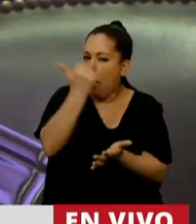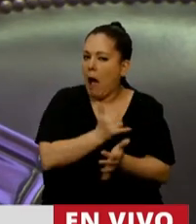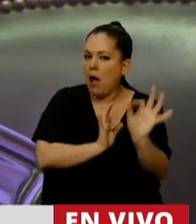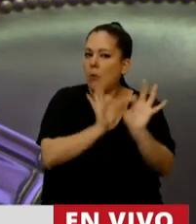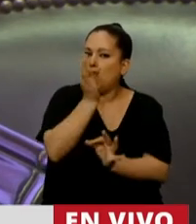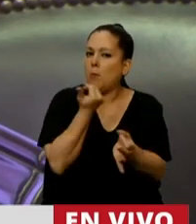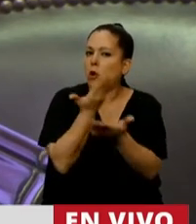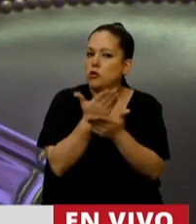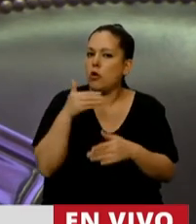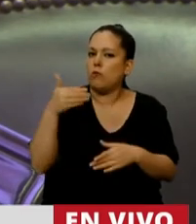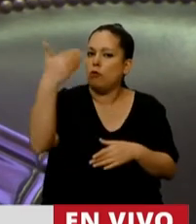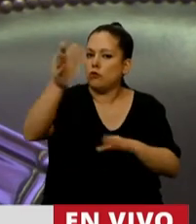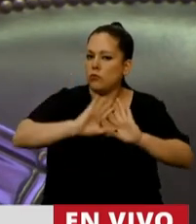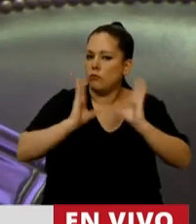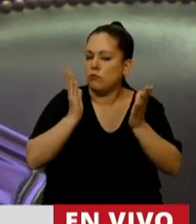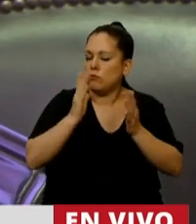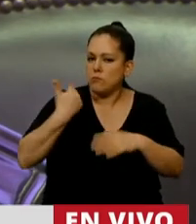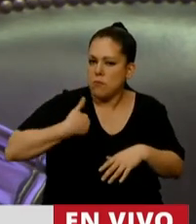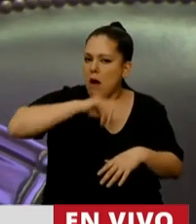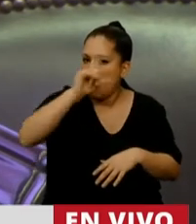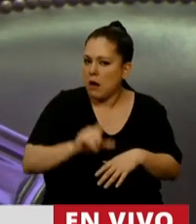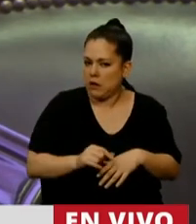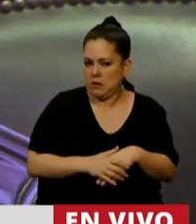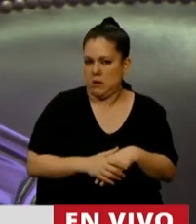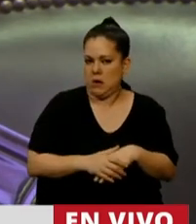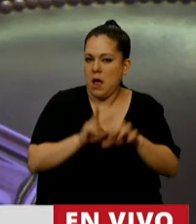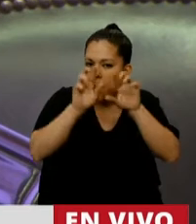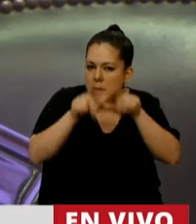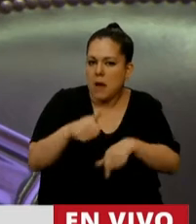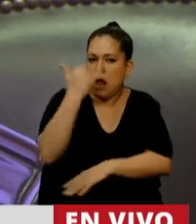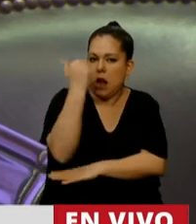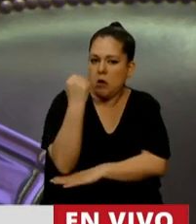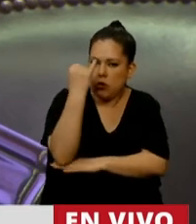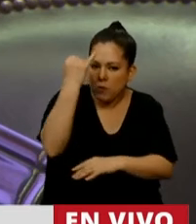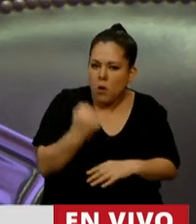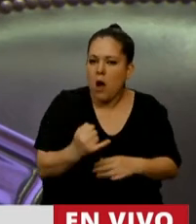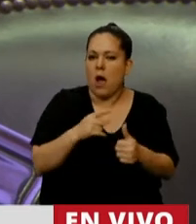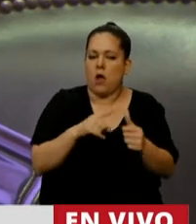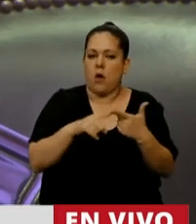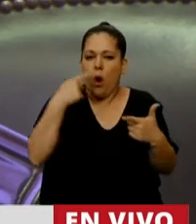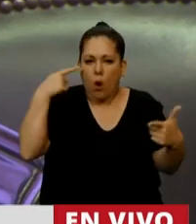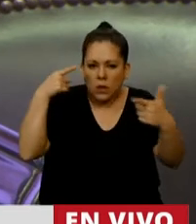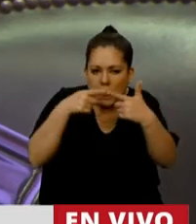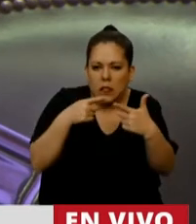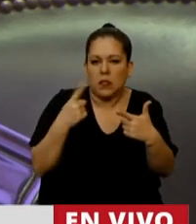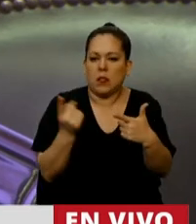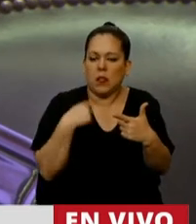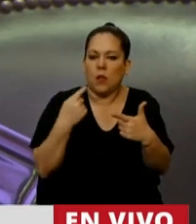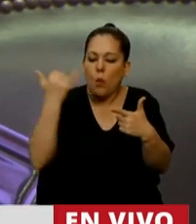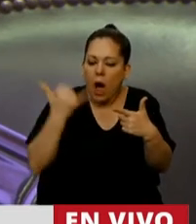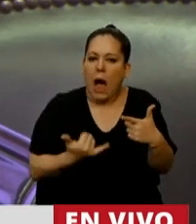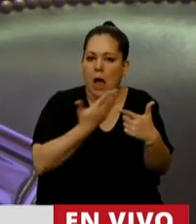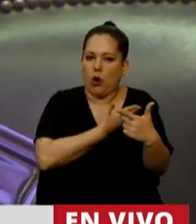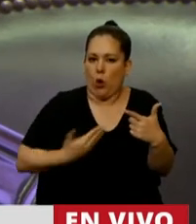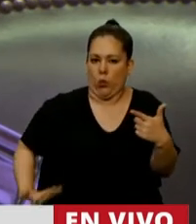muestra un plan económico, las metas y los objetivos que tiene que tener el